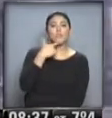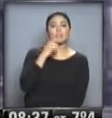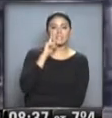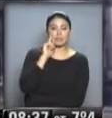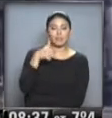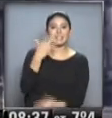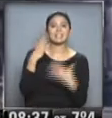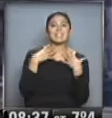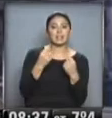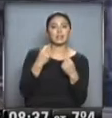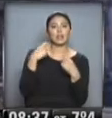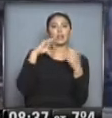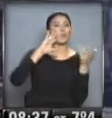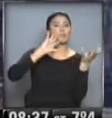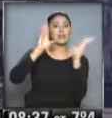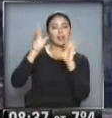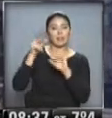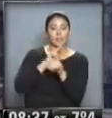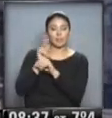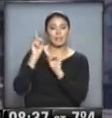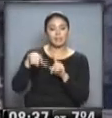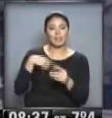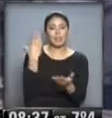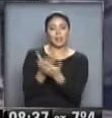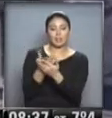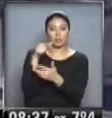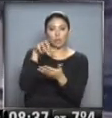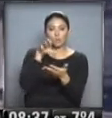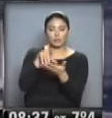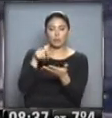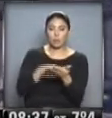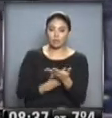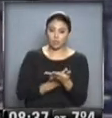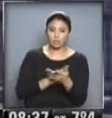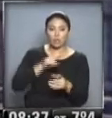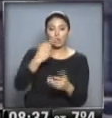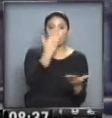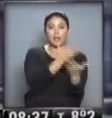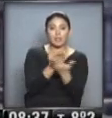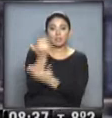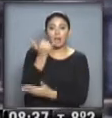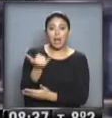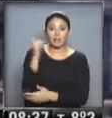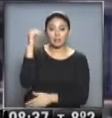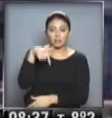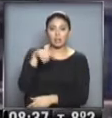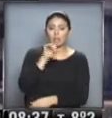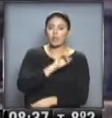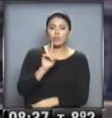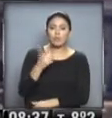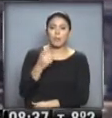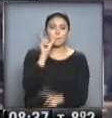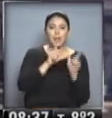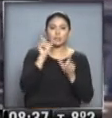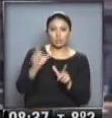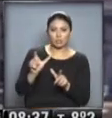secretario de Medio Ambiente de la Nación, es candidato en la provincia de Buenos Aires. Otros candidatos que va a tener esta elección que no son gente